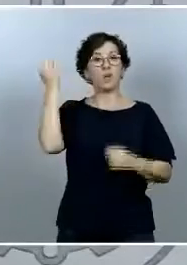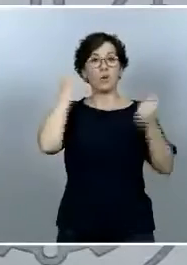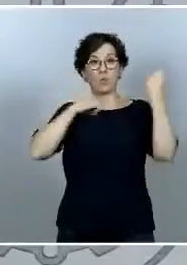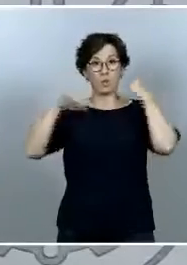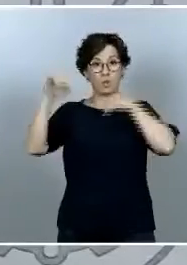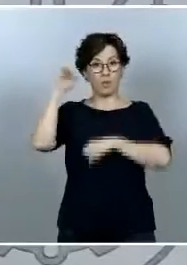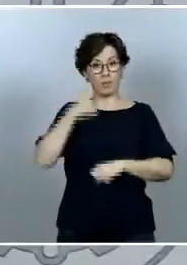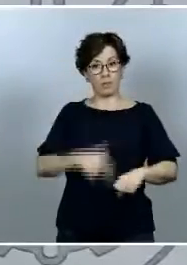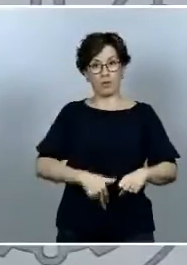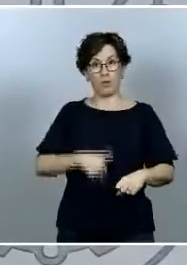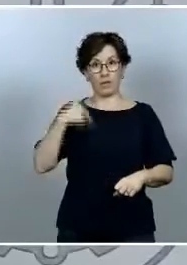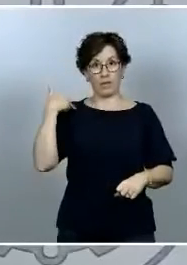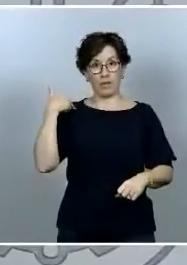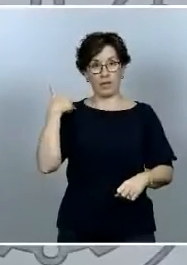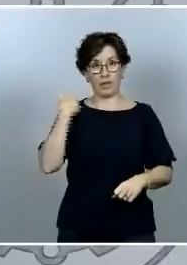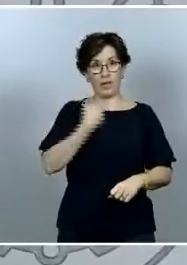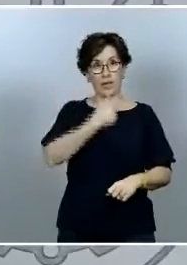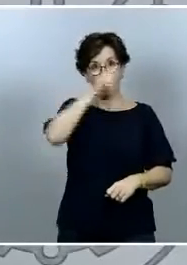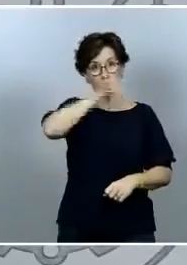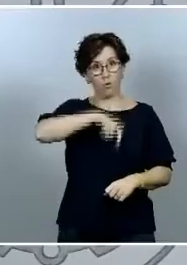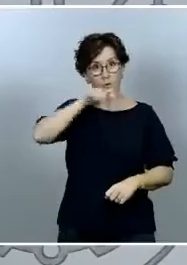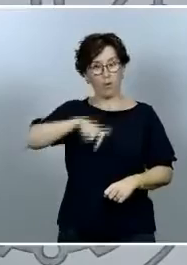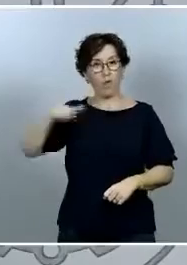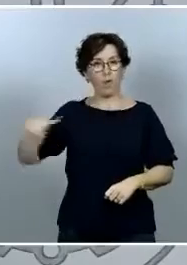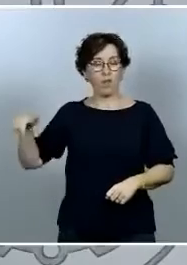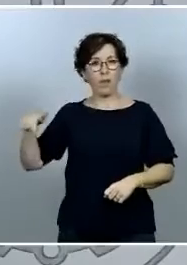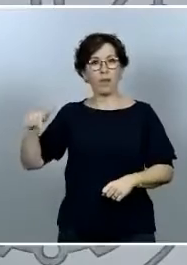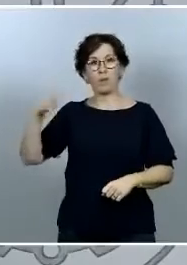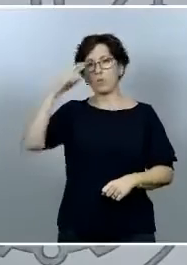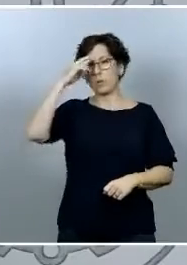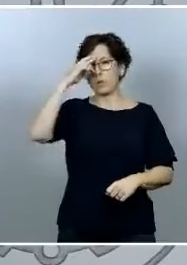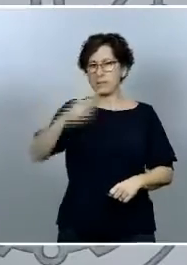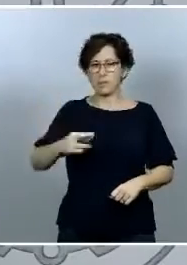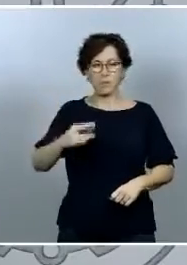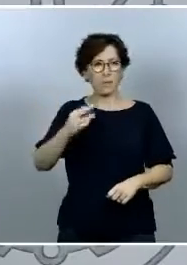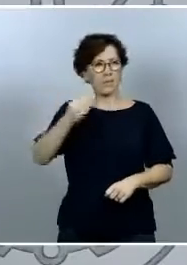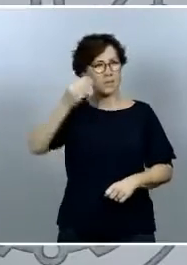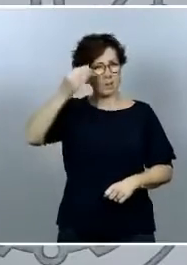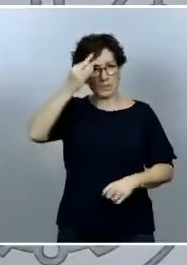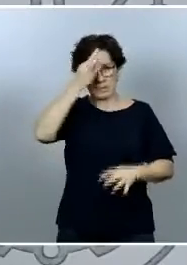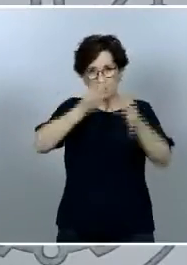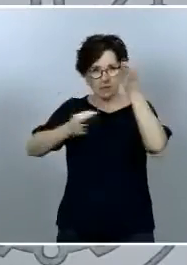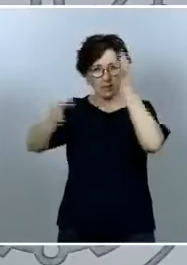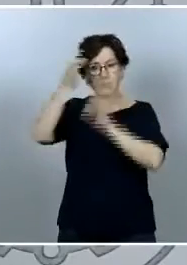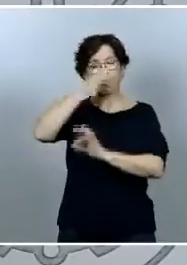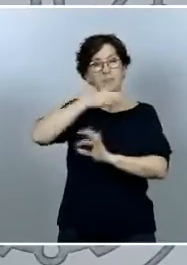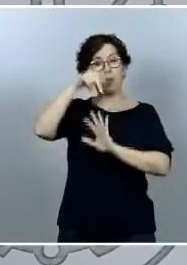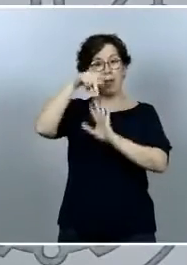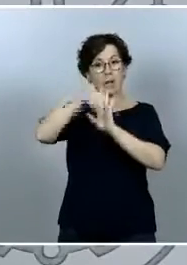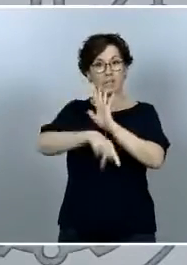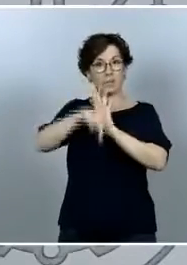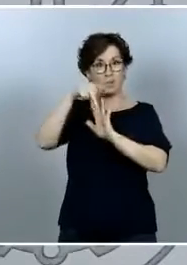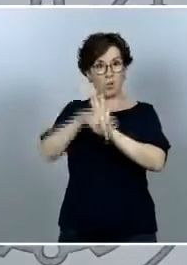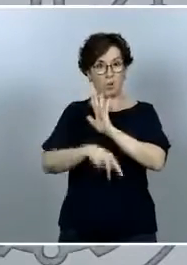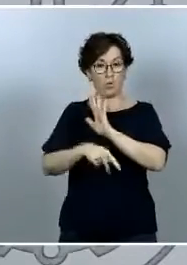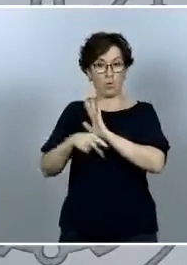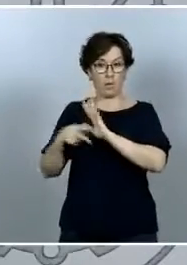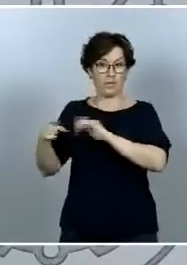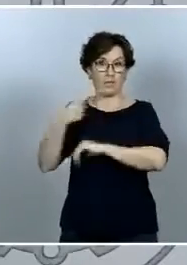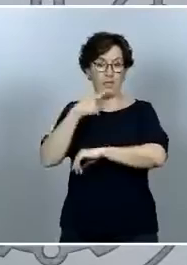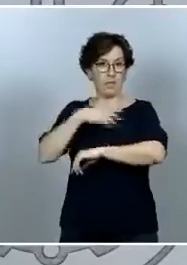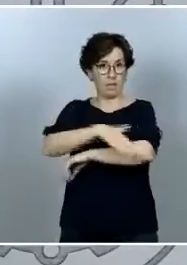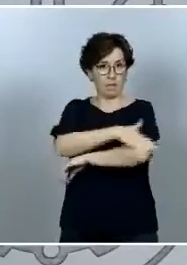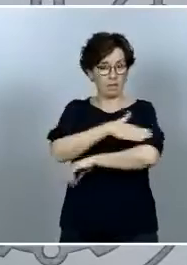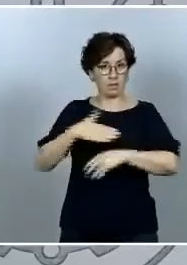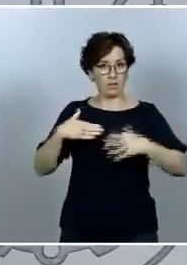a cabo los ciudadanos en España con un respeto escrupuloso a las normas que se dictan por parte del ministerio de sanidad que recordamos